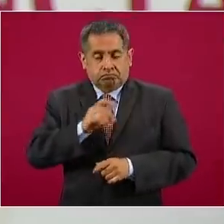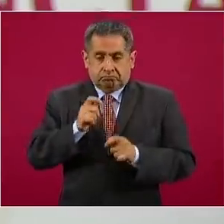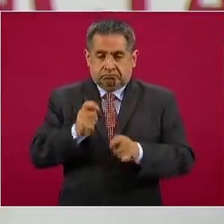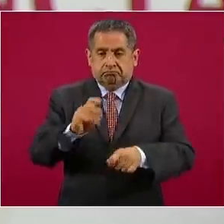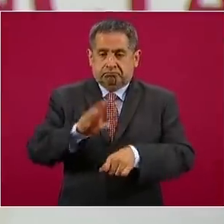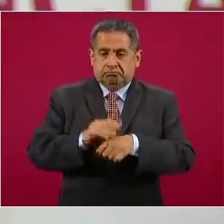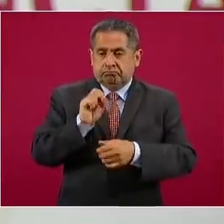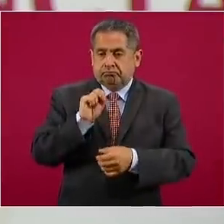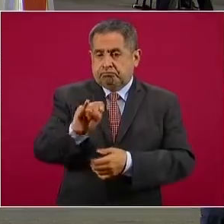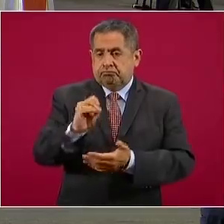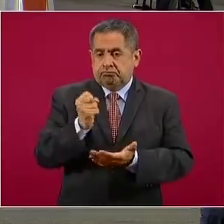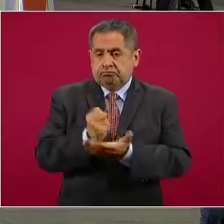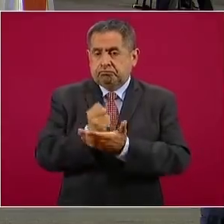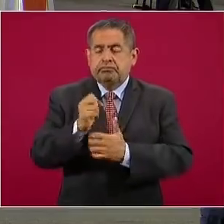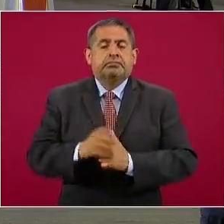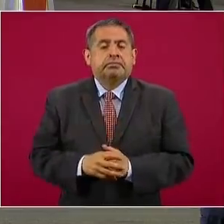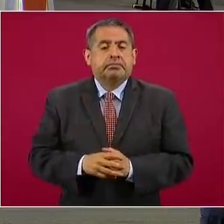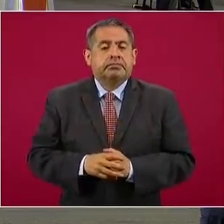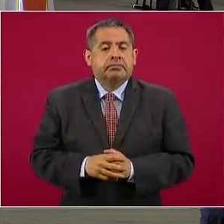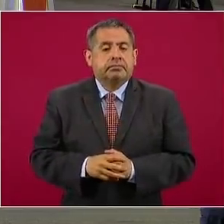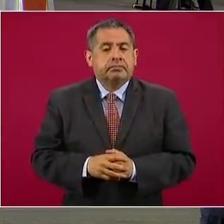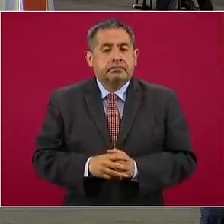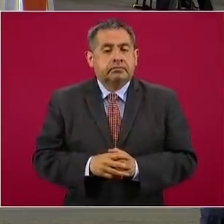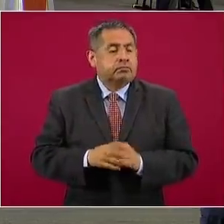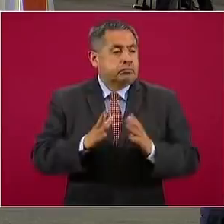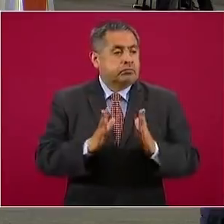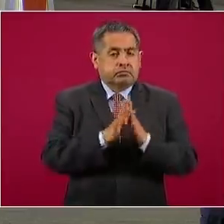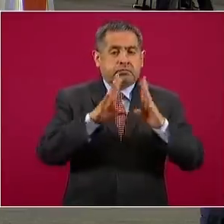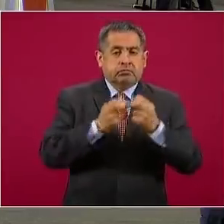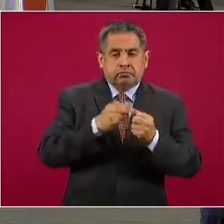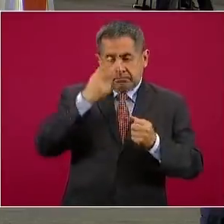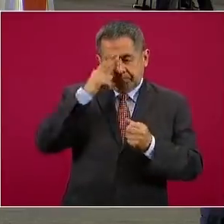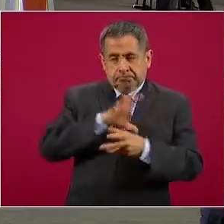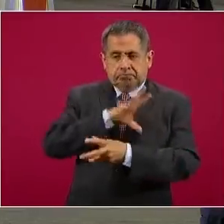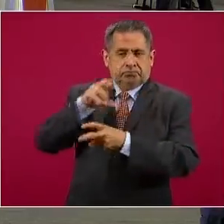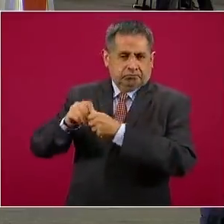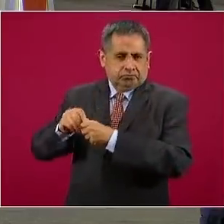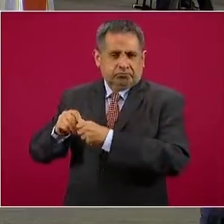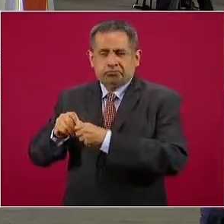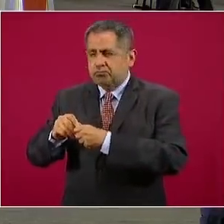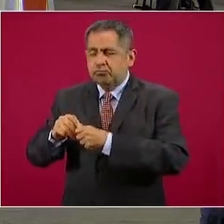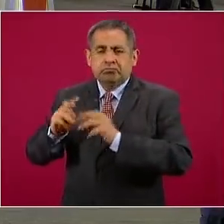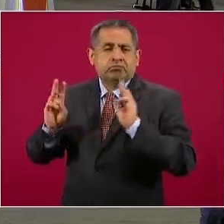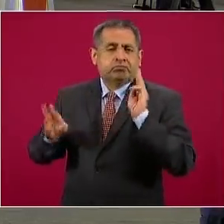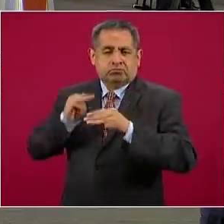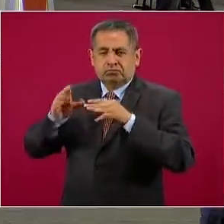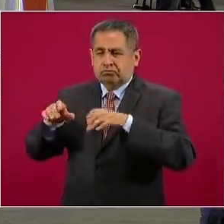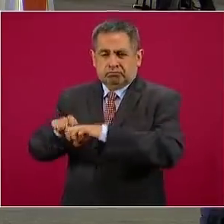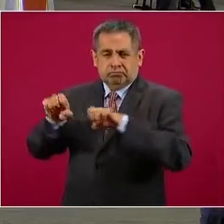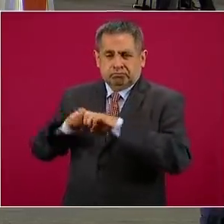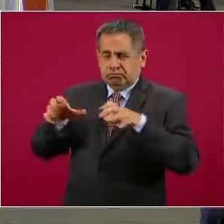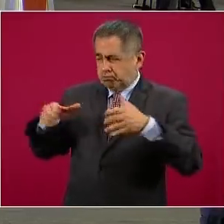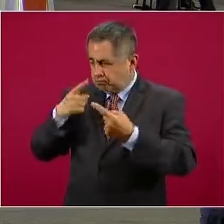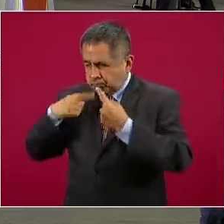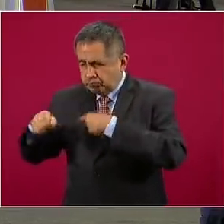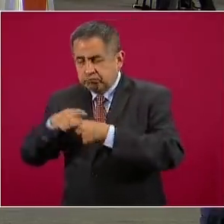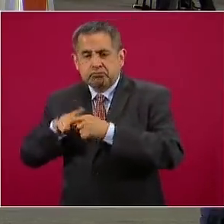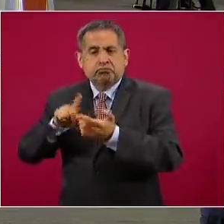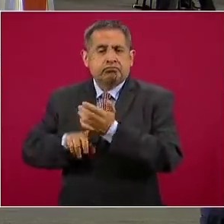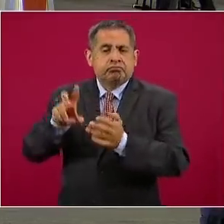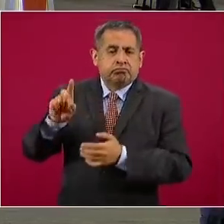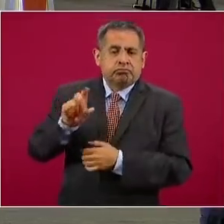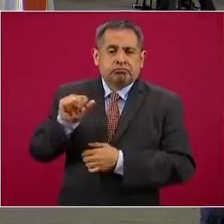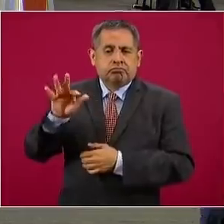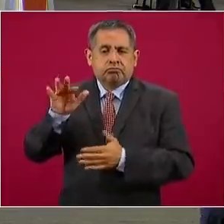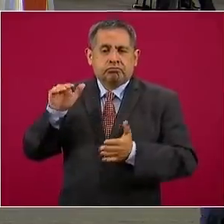El estudio es una participación de México en un estudio global que tiene entre 30 y 40 mil